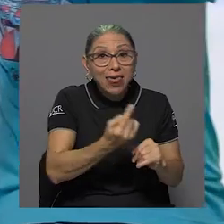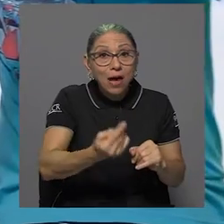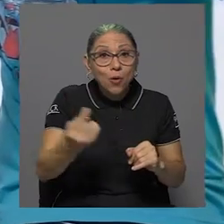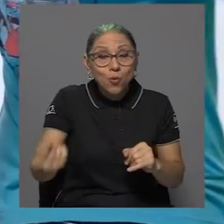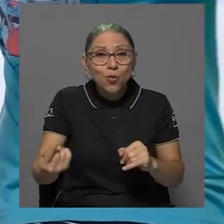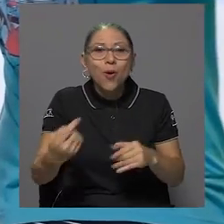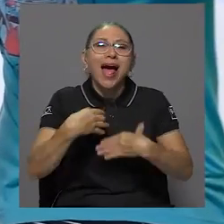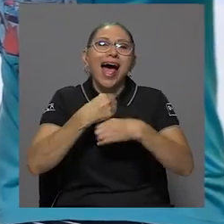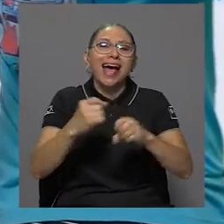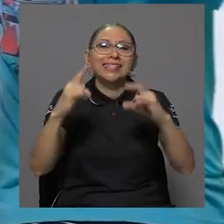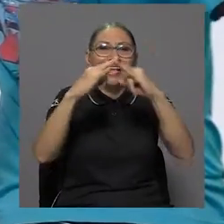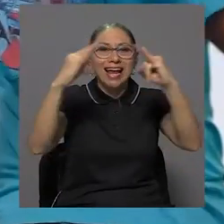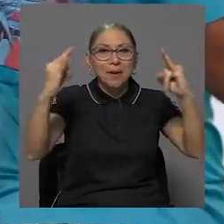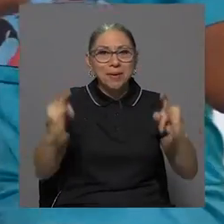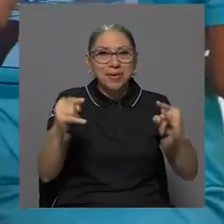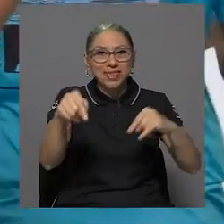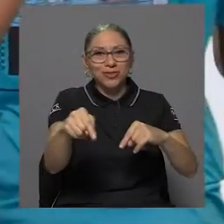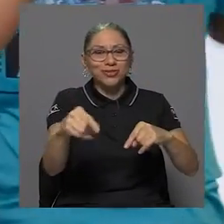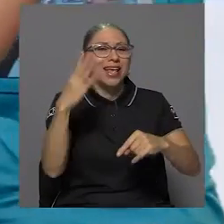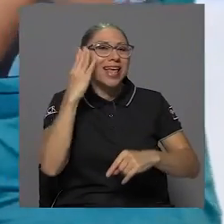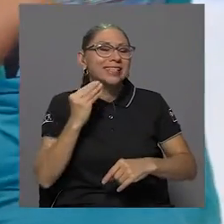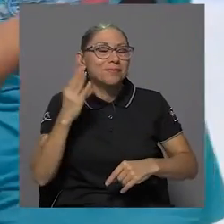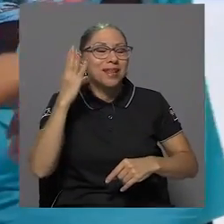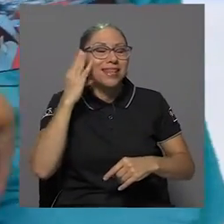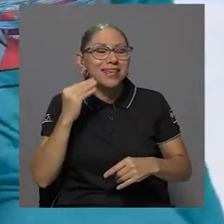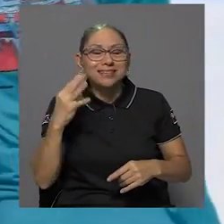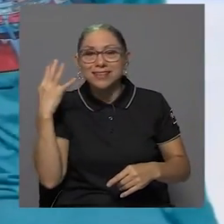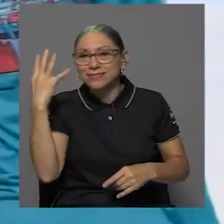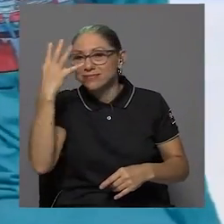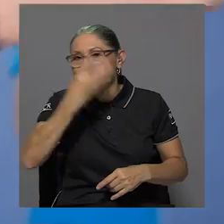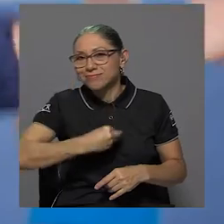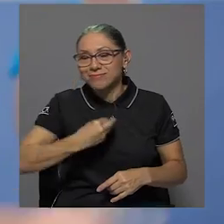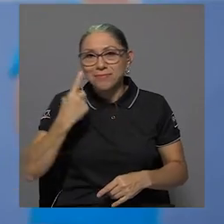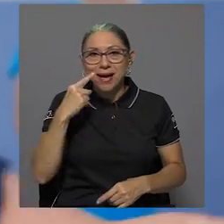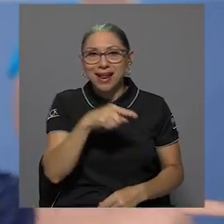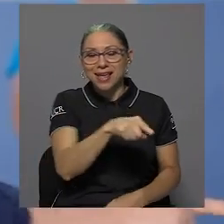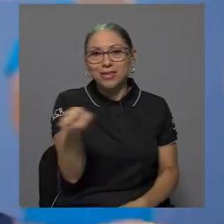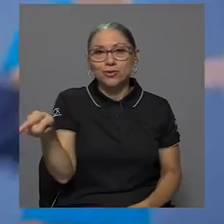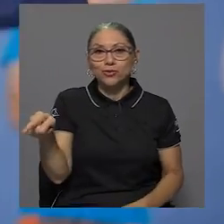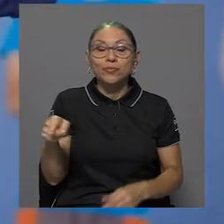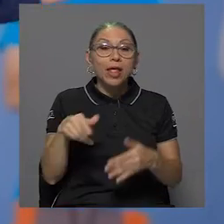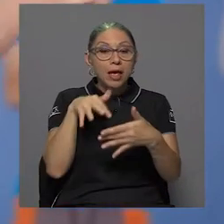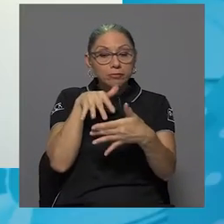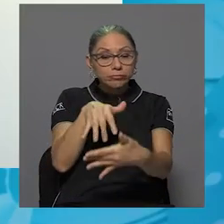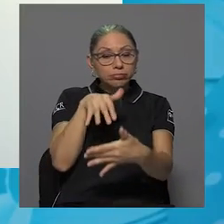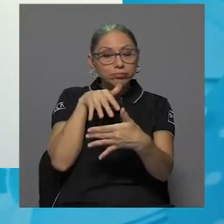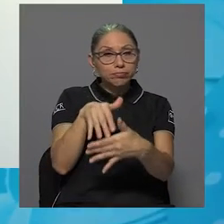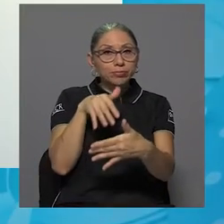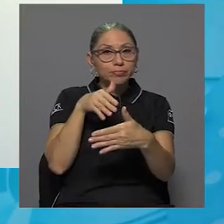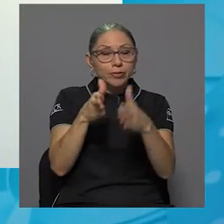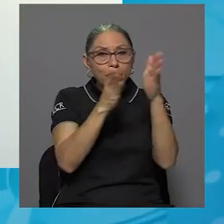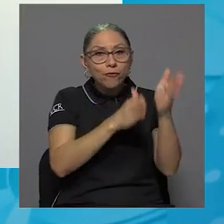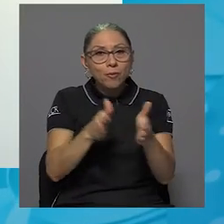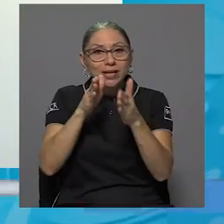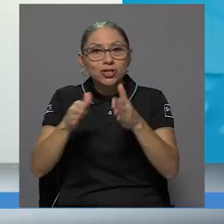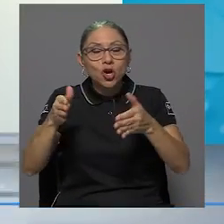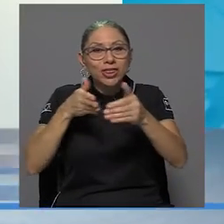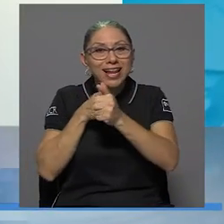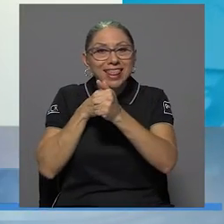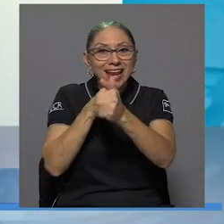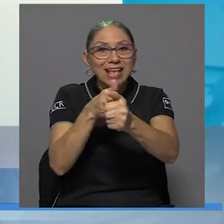experiencias que tienden a ser inolvidables para los jóvenes. La formación de liderazgo comienza de manera formal